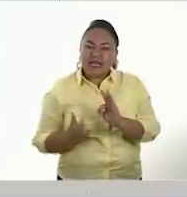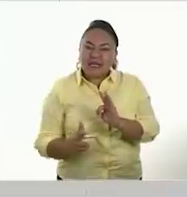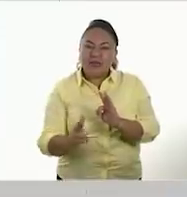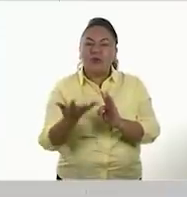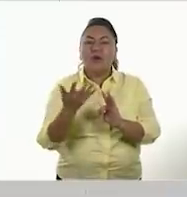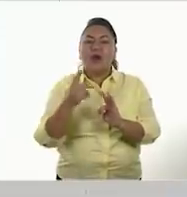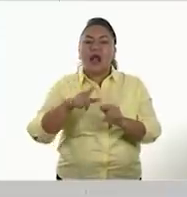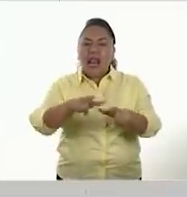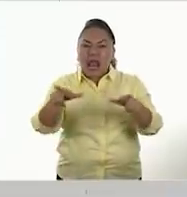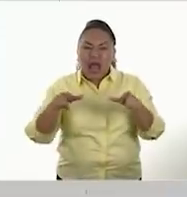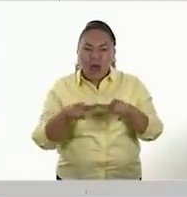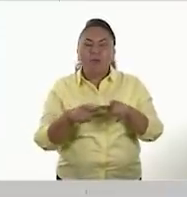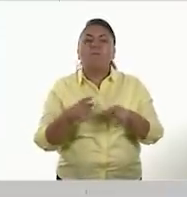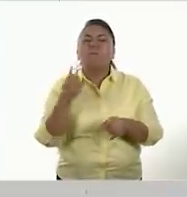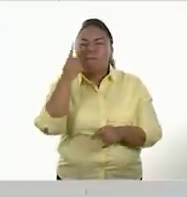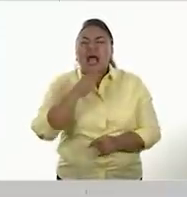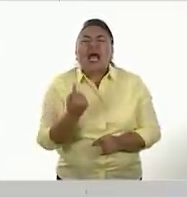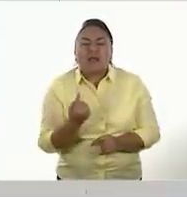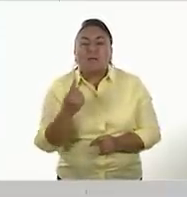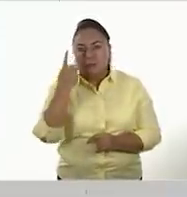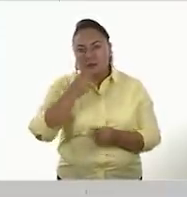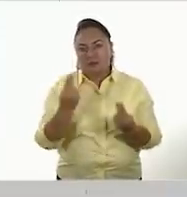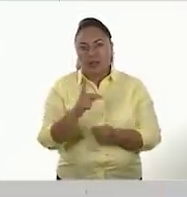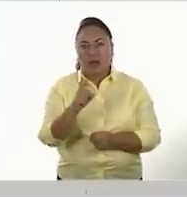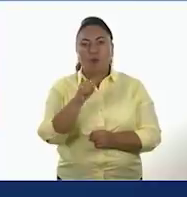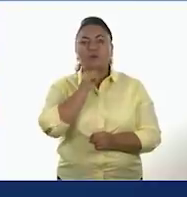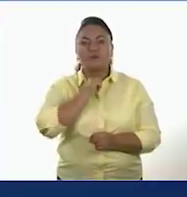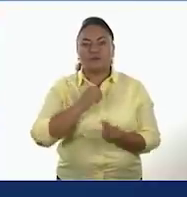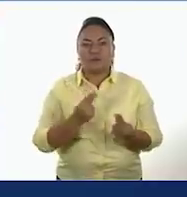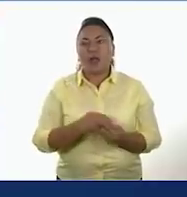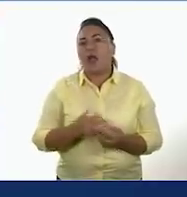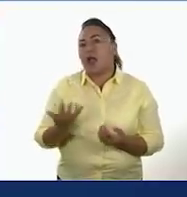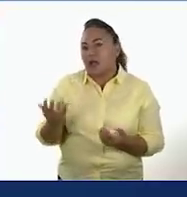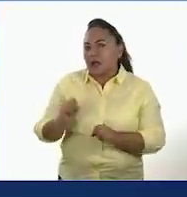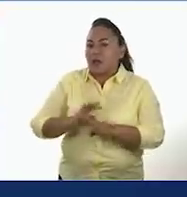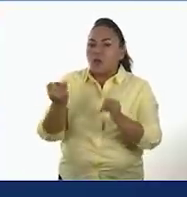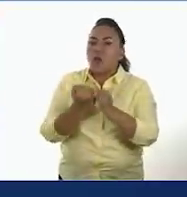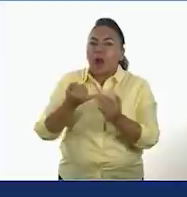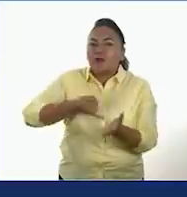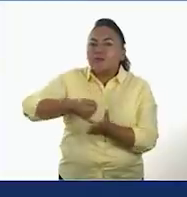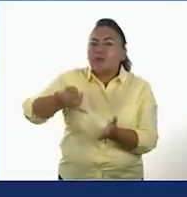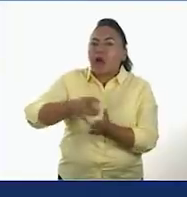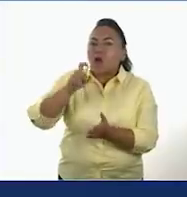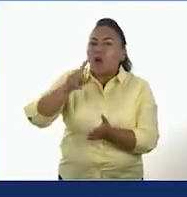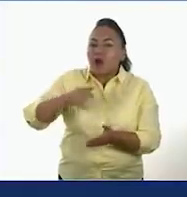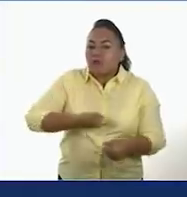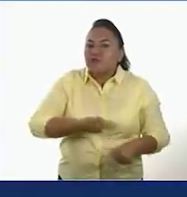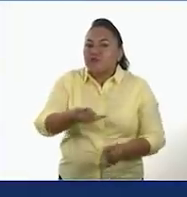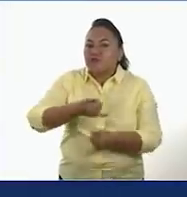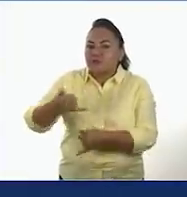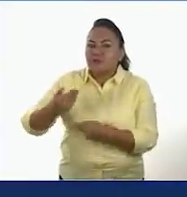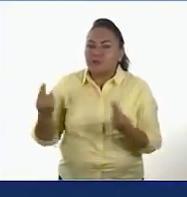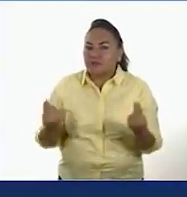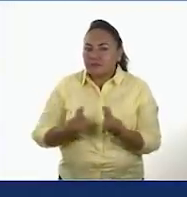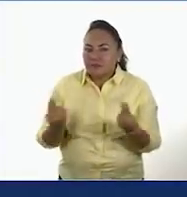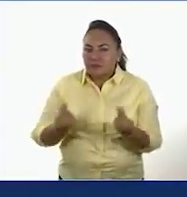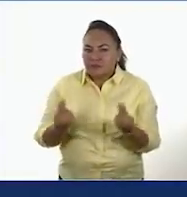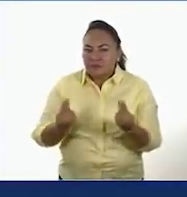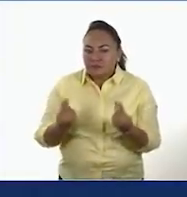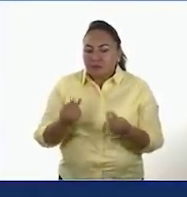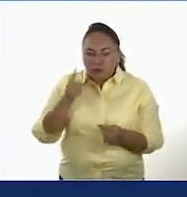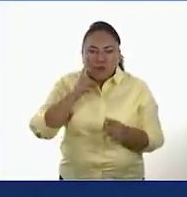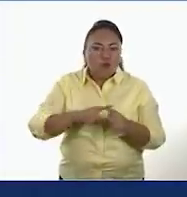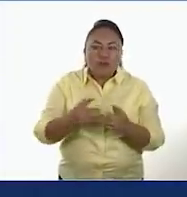poder contener el consumo de agua. Perfecto, claro, porque sus cultivos también necesitaban agua, entonces había que tener fuente, un cuerpo de agua